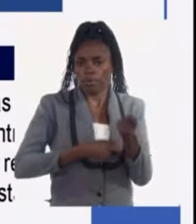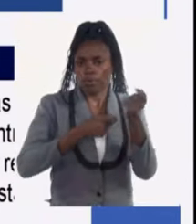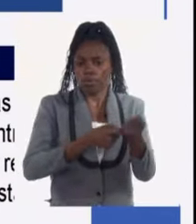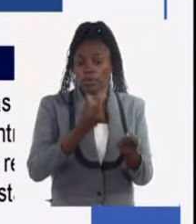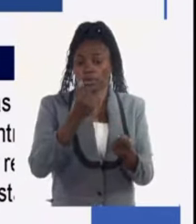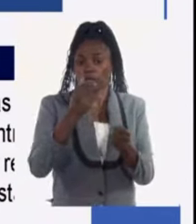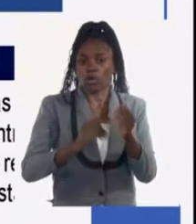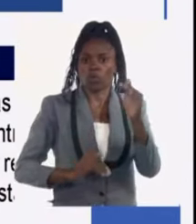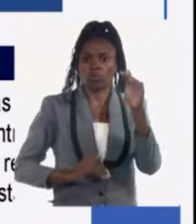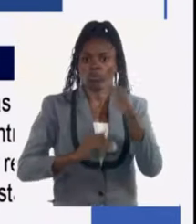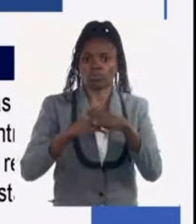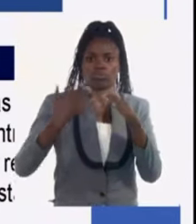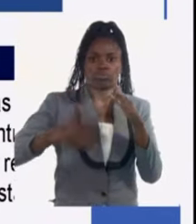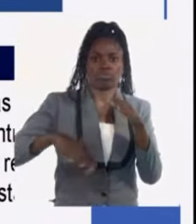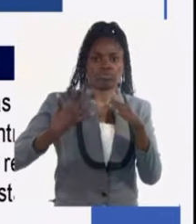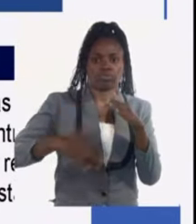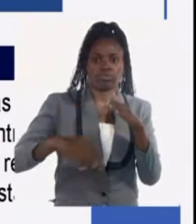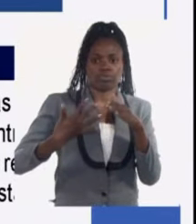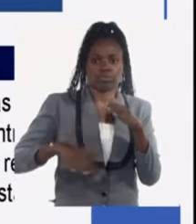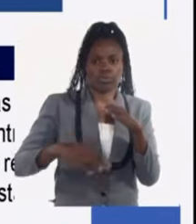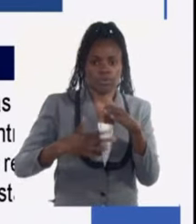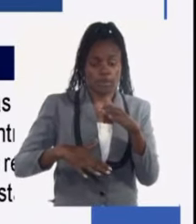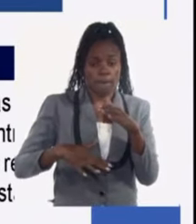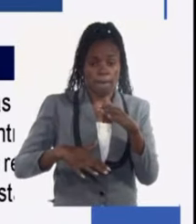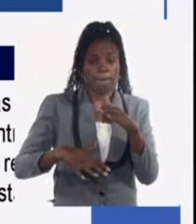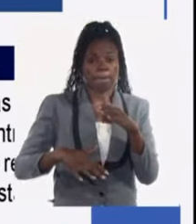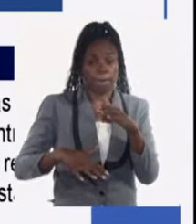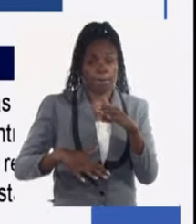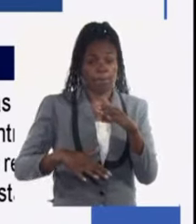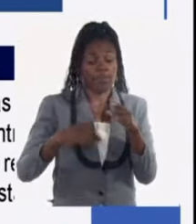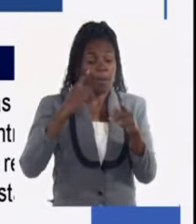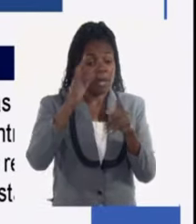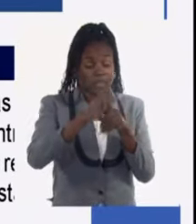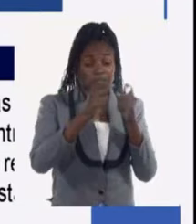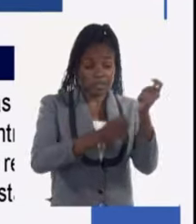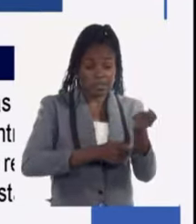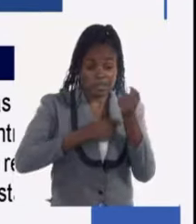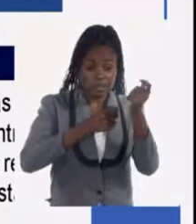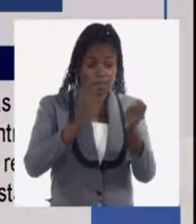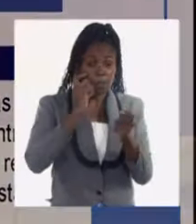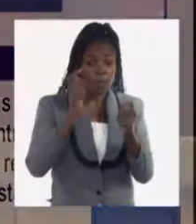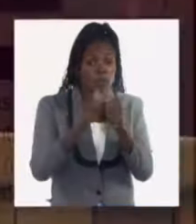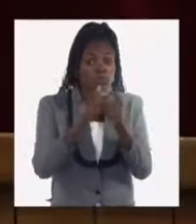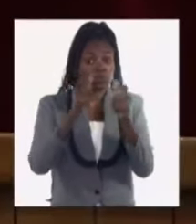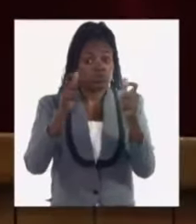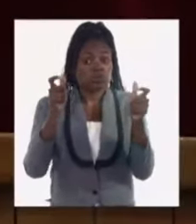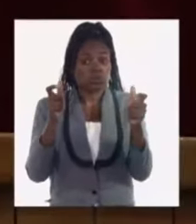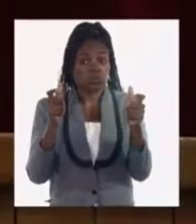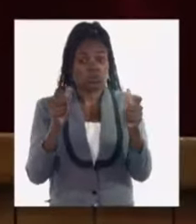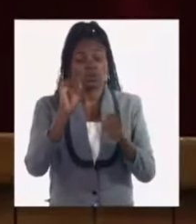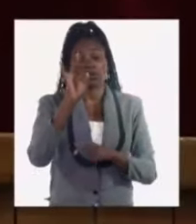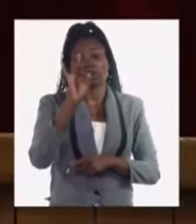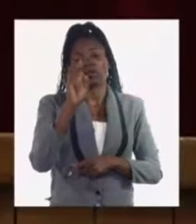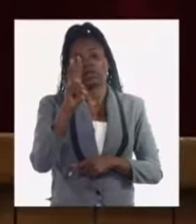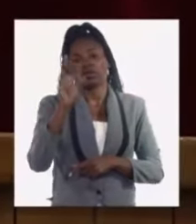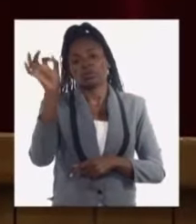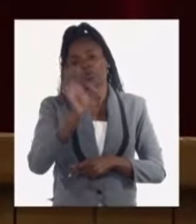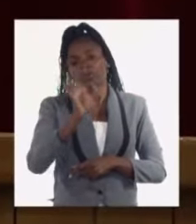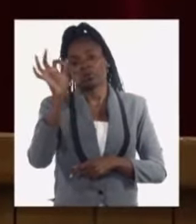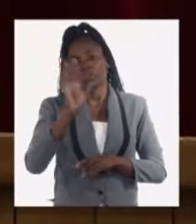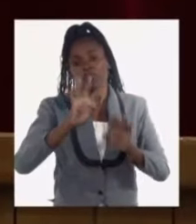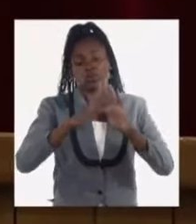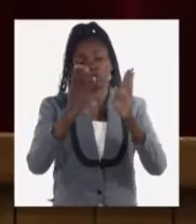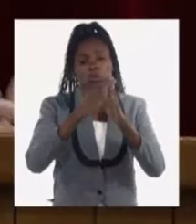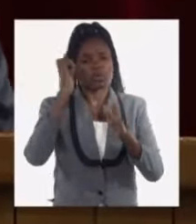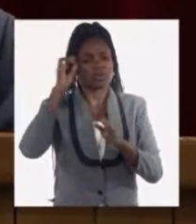costo y los bajos rendimientos. Fíjense que la inflación en el sector agropecuario estamos hablando que es la más alta, 72%. Todos